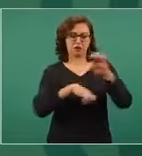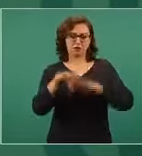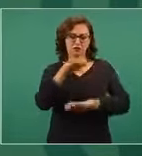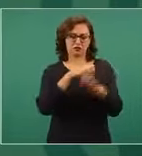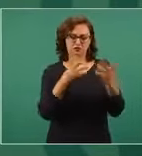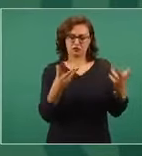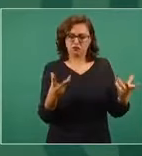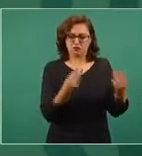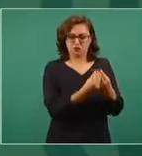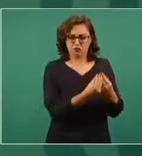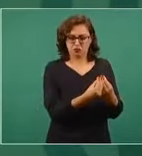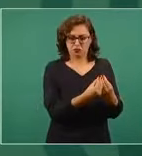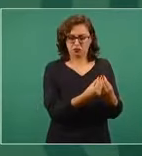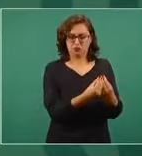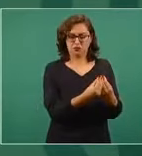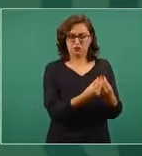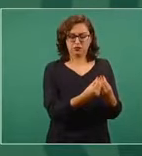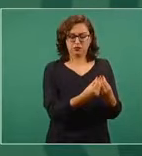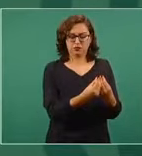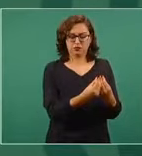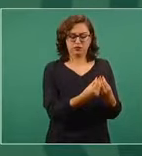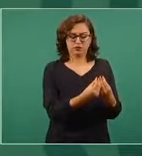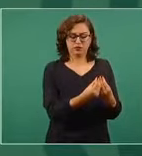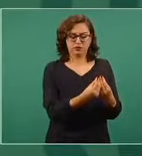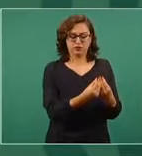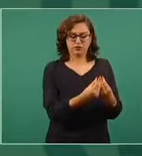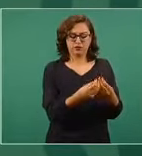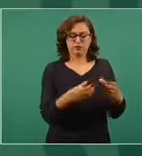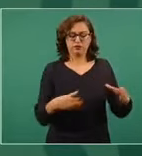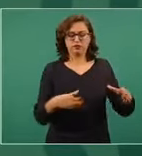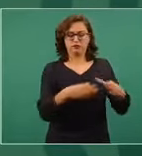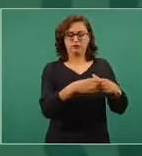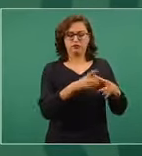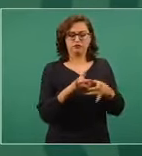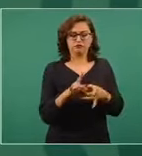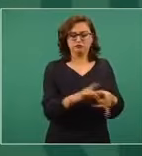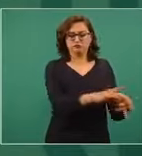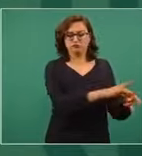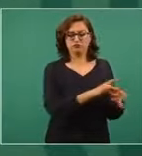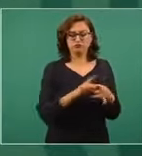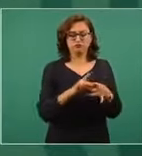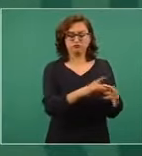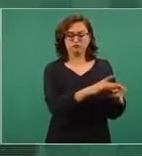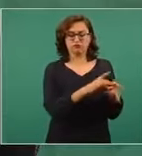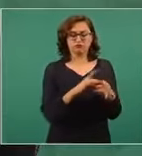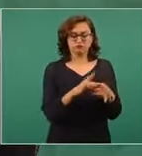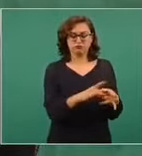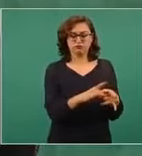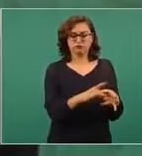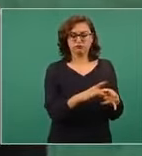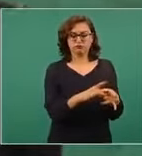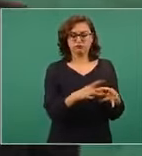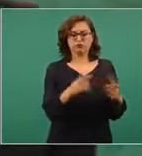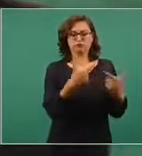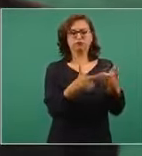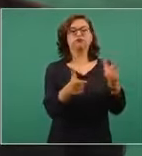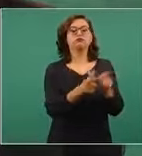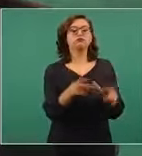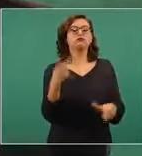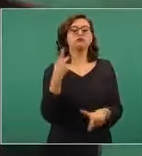muy vinculado a uno de los partidos